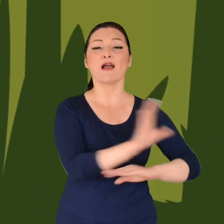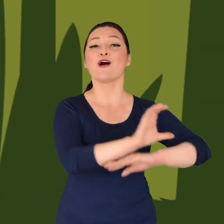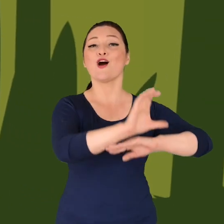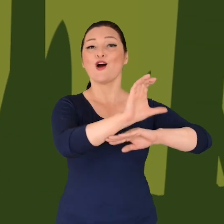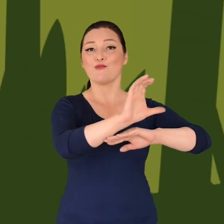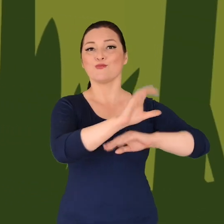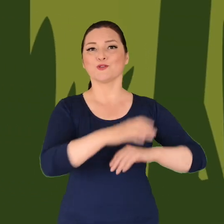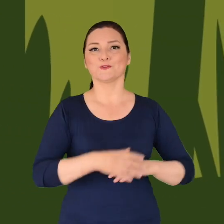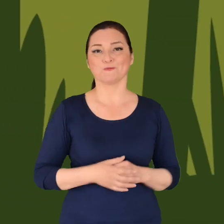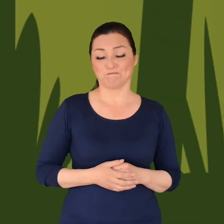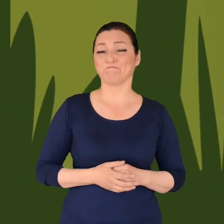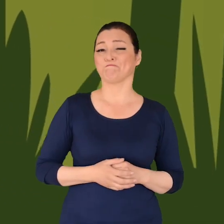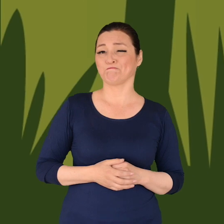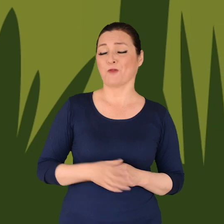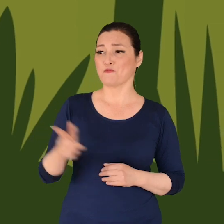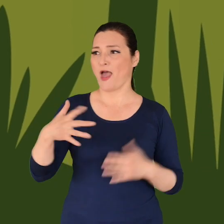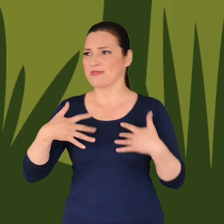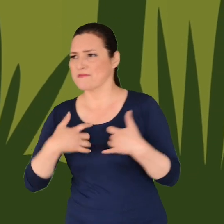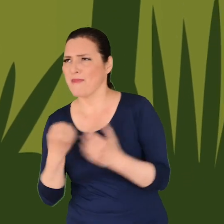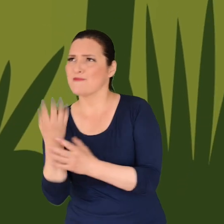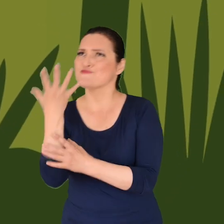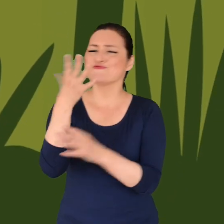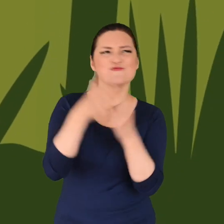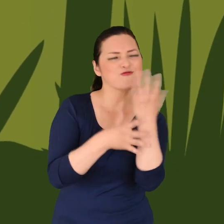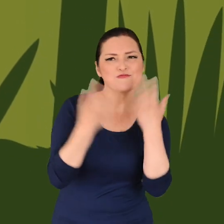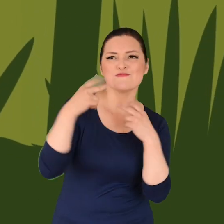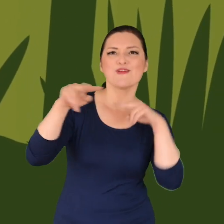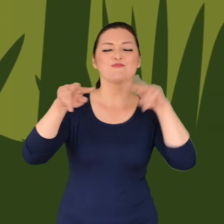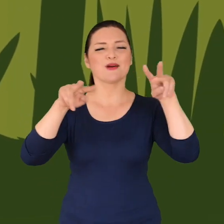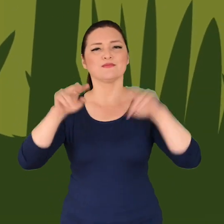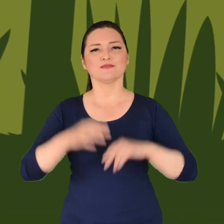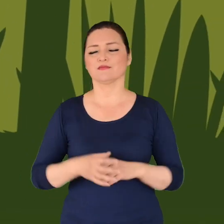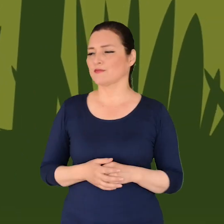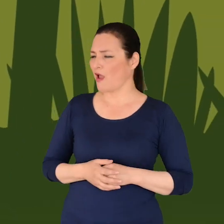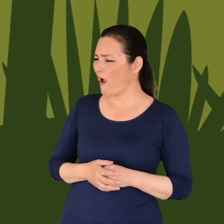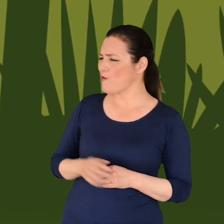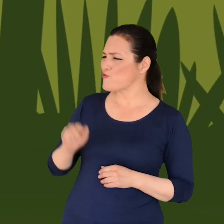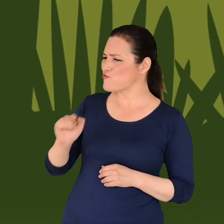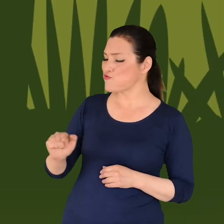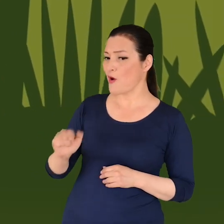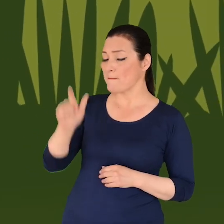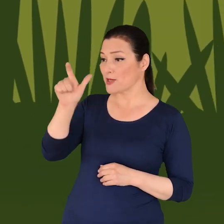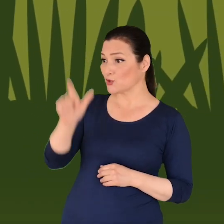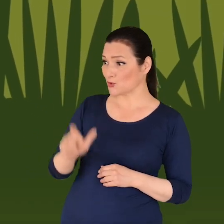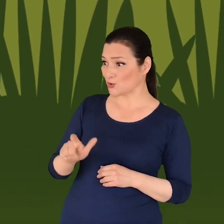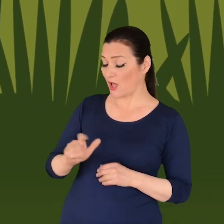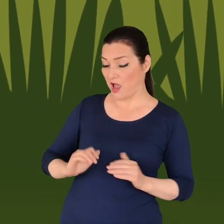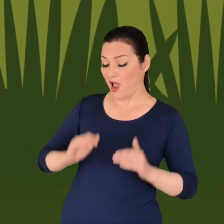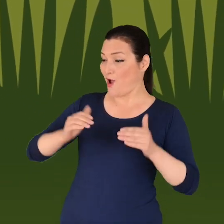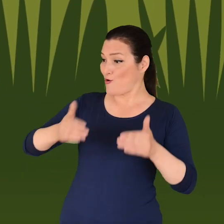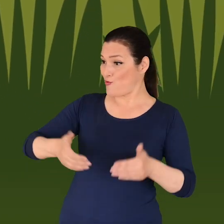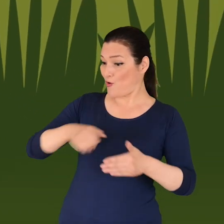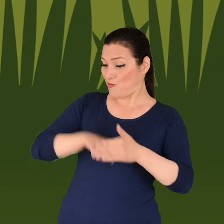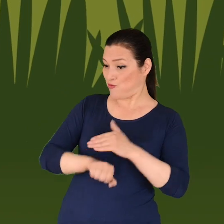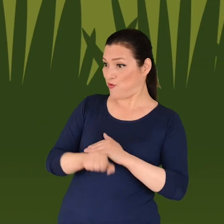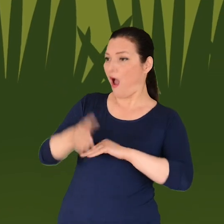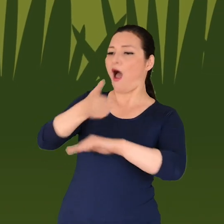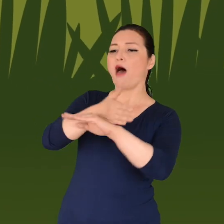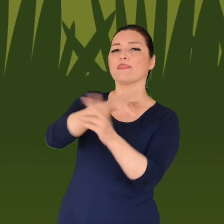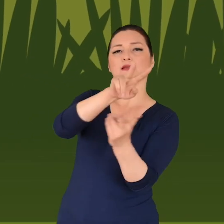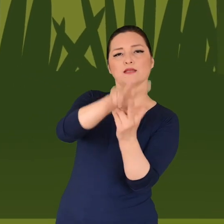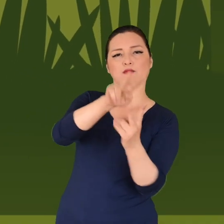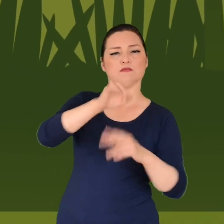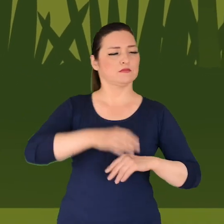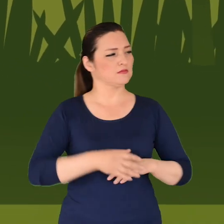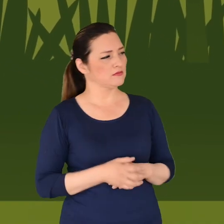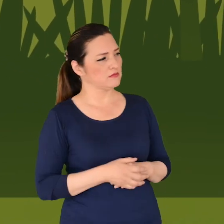reproducimos es a través de las relaciones sexuales. Es cierto Enrique, pero en el caso de los seres humanos, el